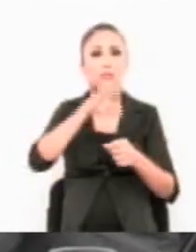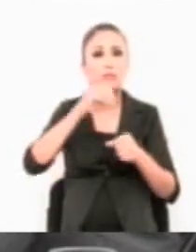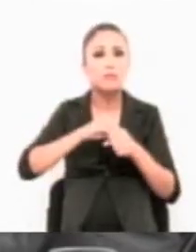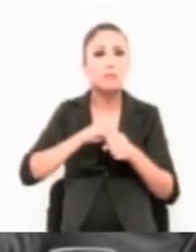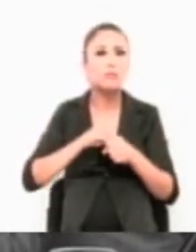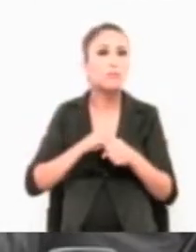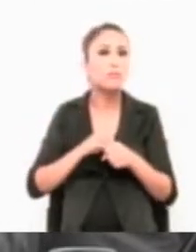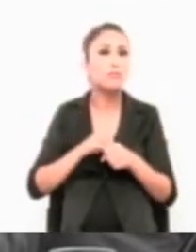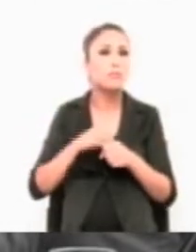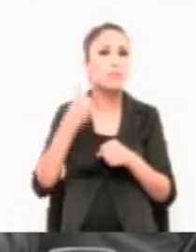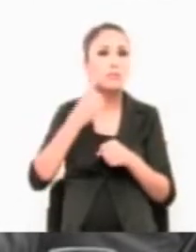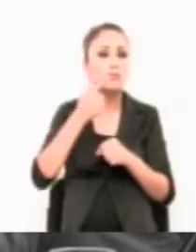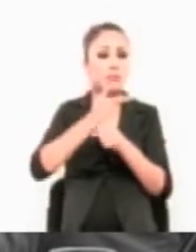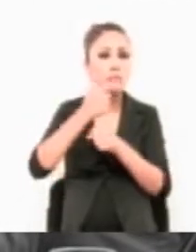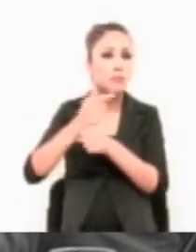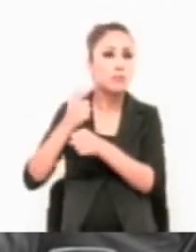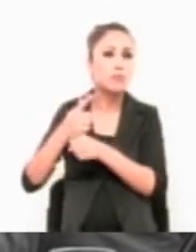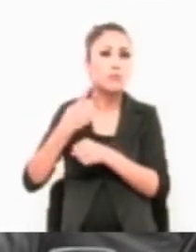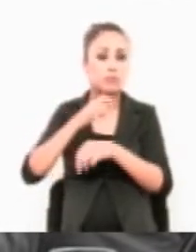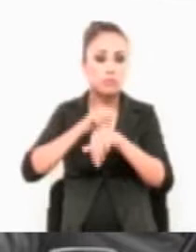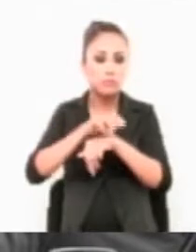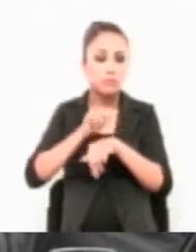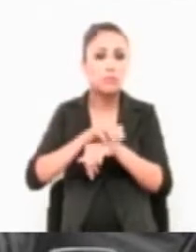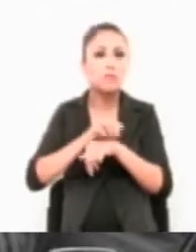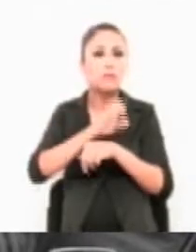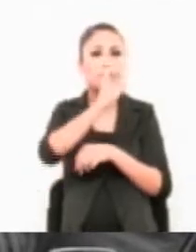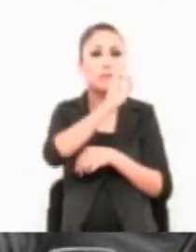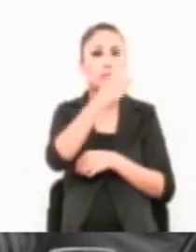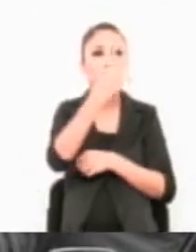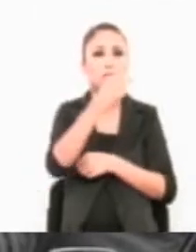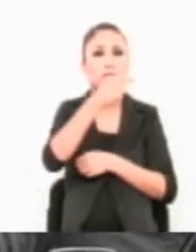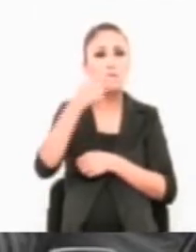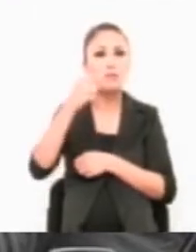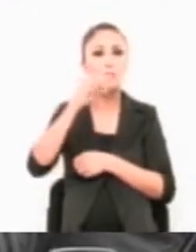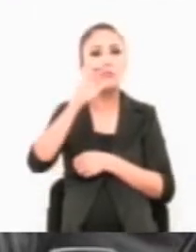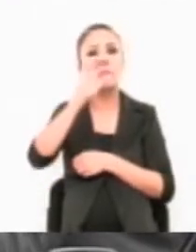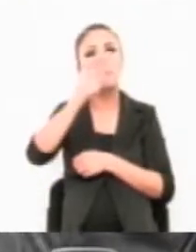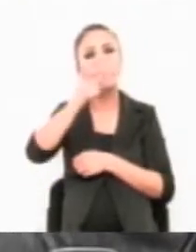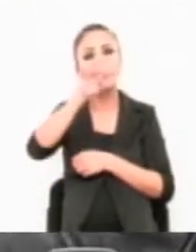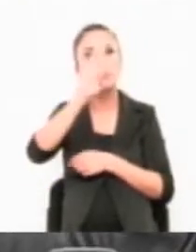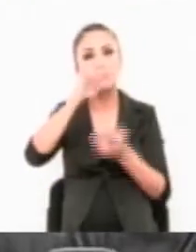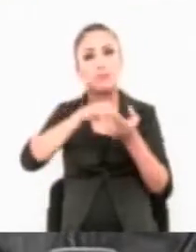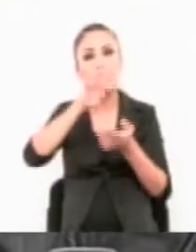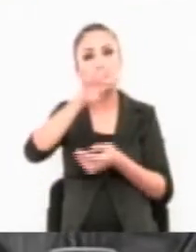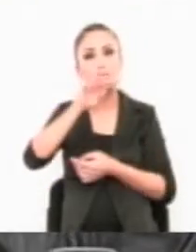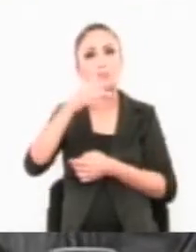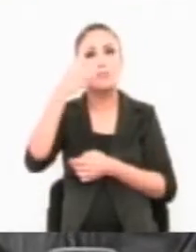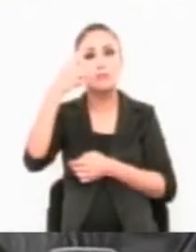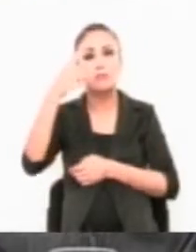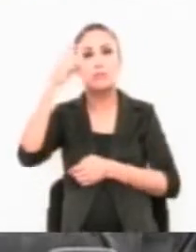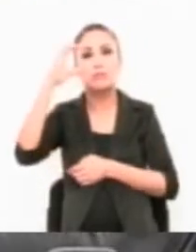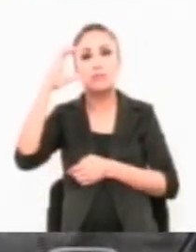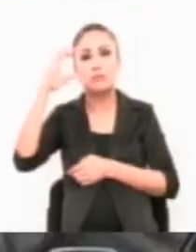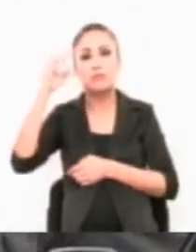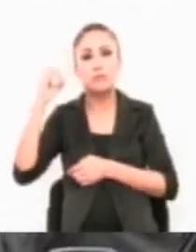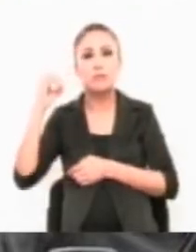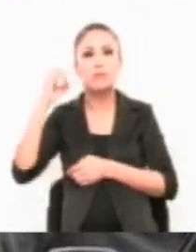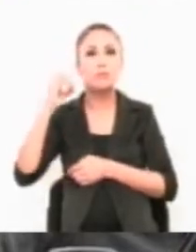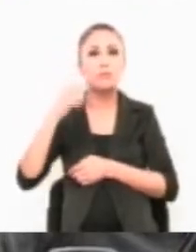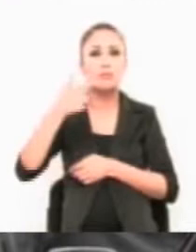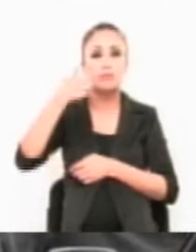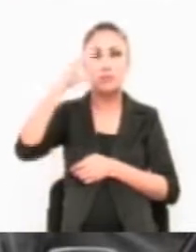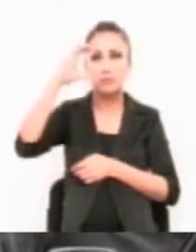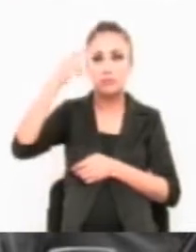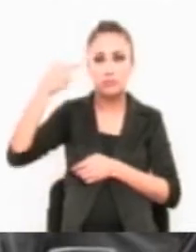ordinario, identificado con el número de expediente 01-2019-PSO-CG.